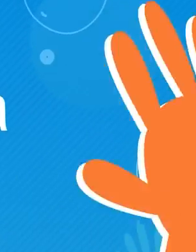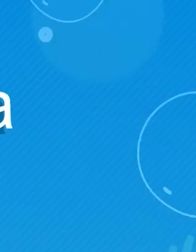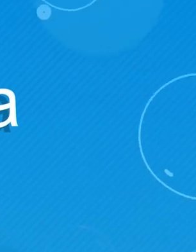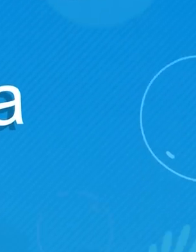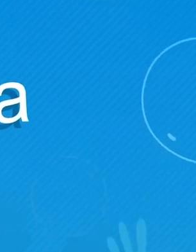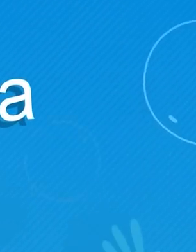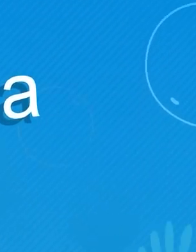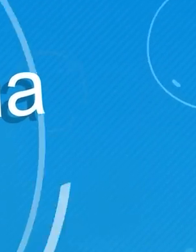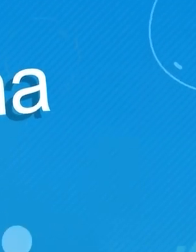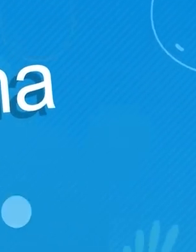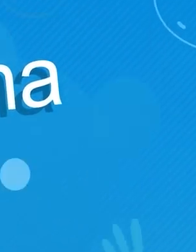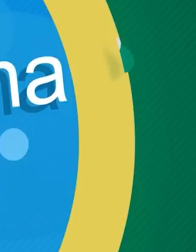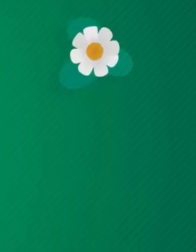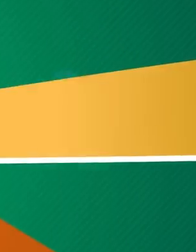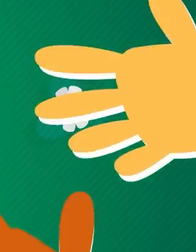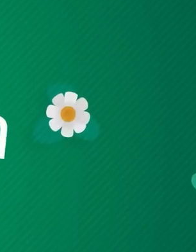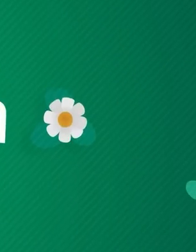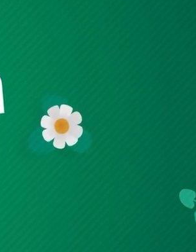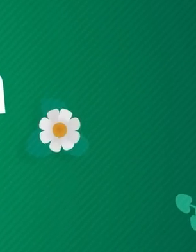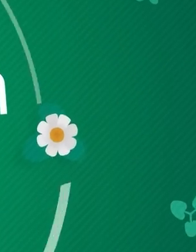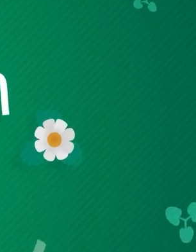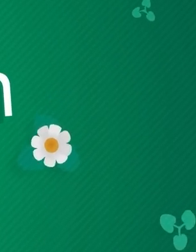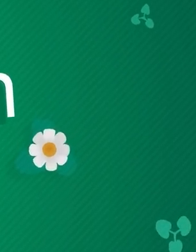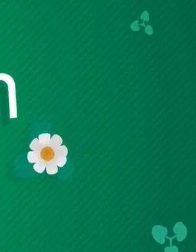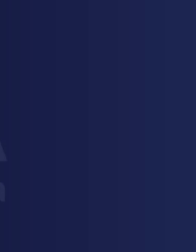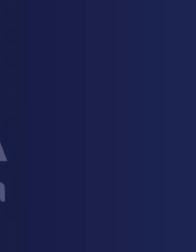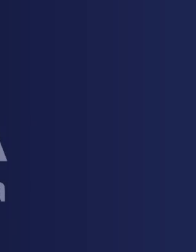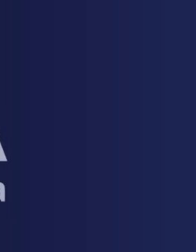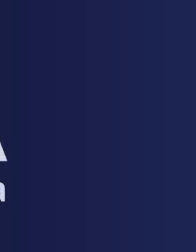Que la próxima generación crezca en un país mejor.